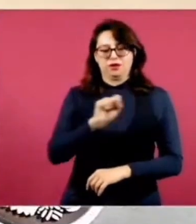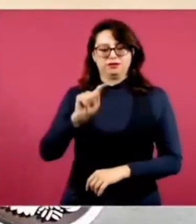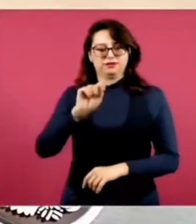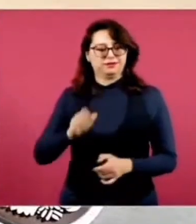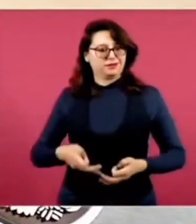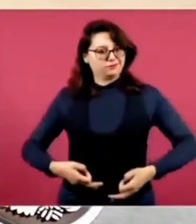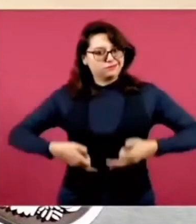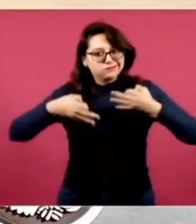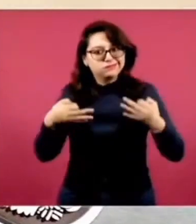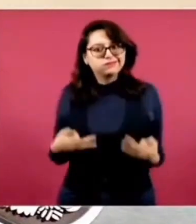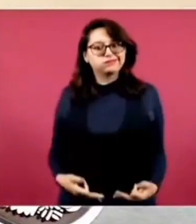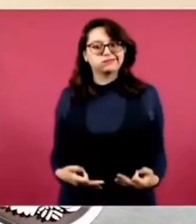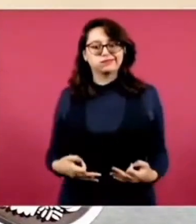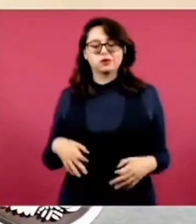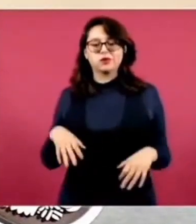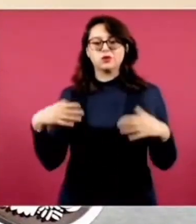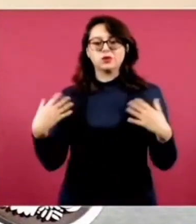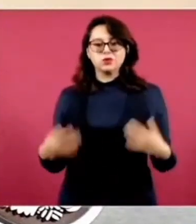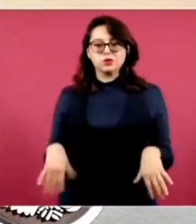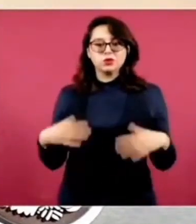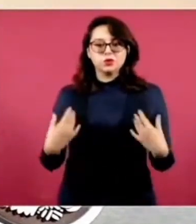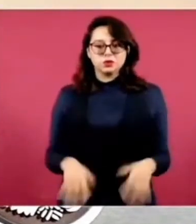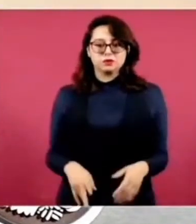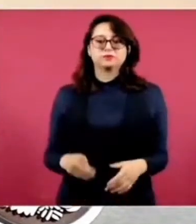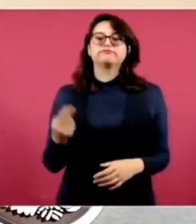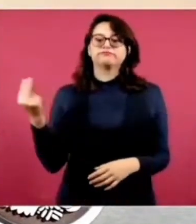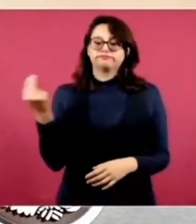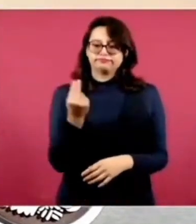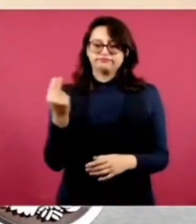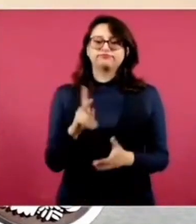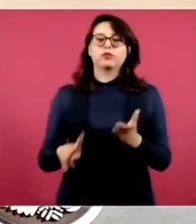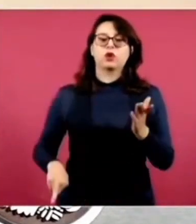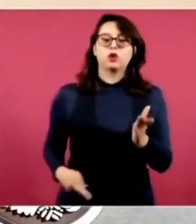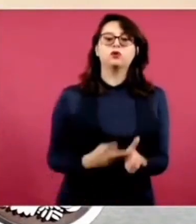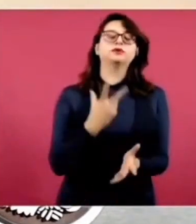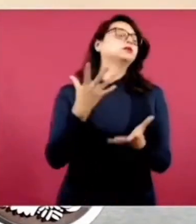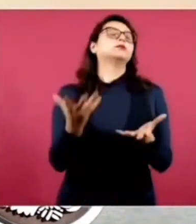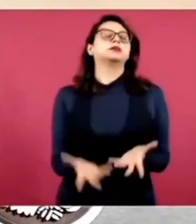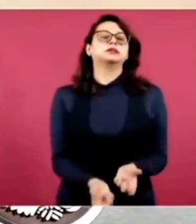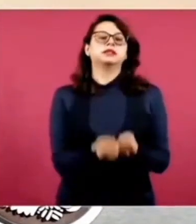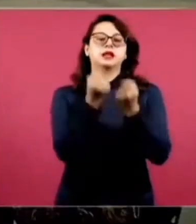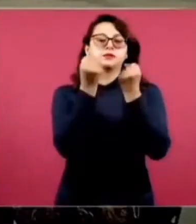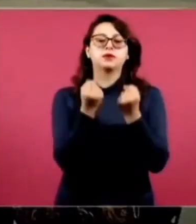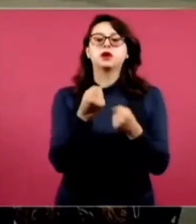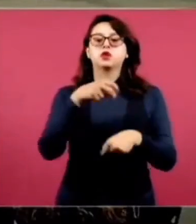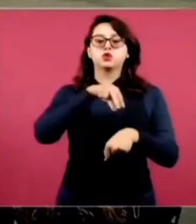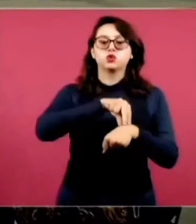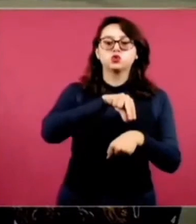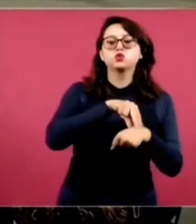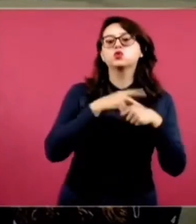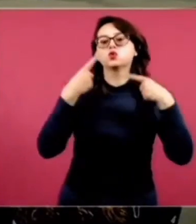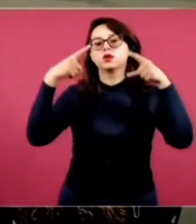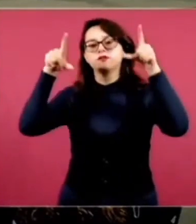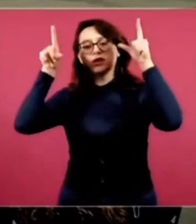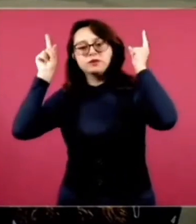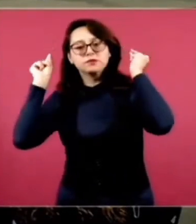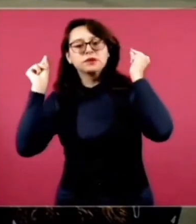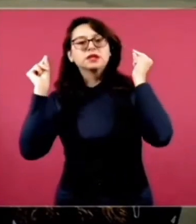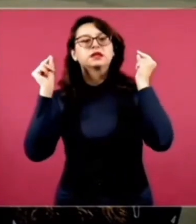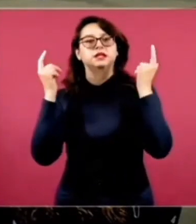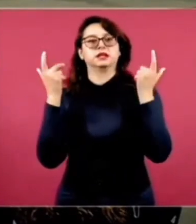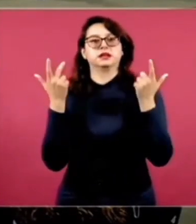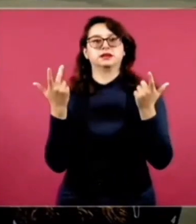servicio a los trabajadores al servicio del Estado. Estamos trabajando de la mano con médicos, enfermeras,